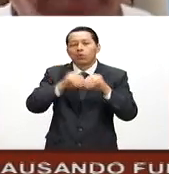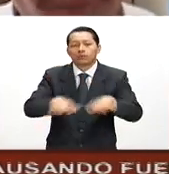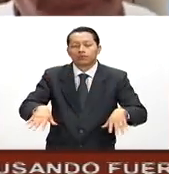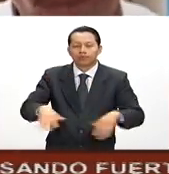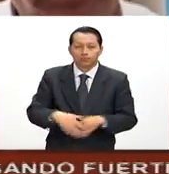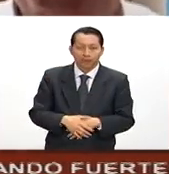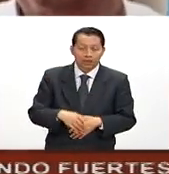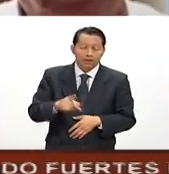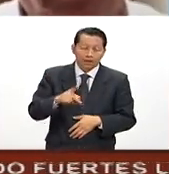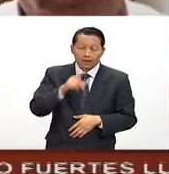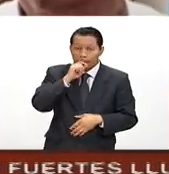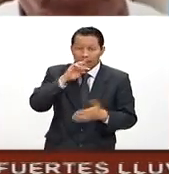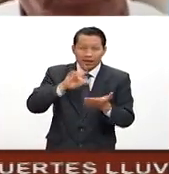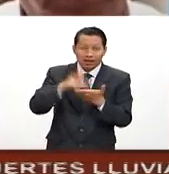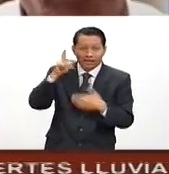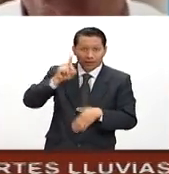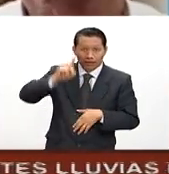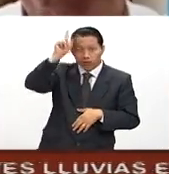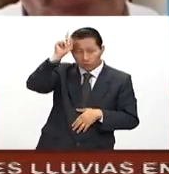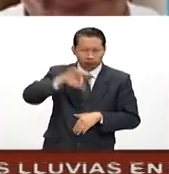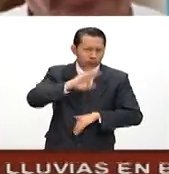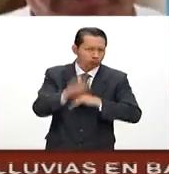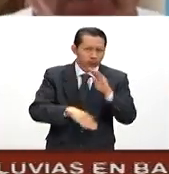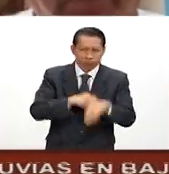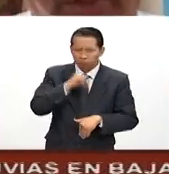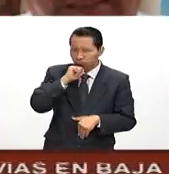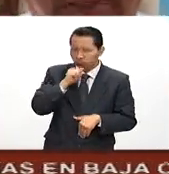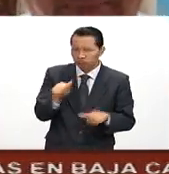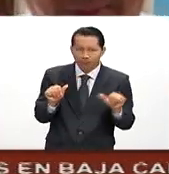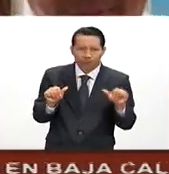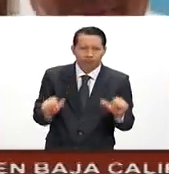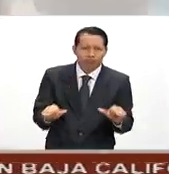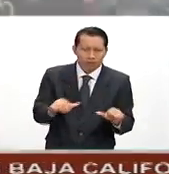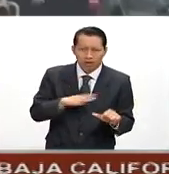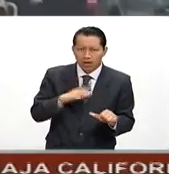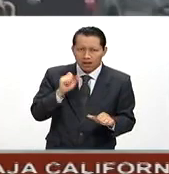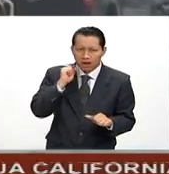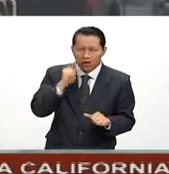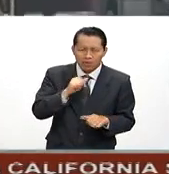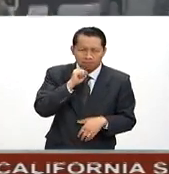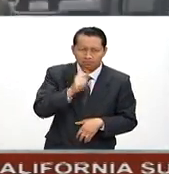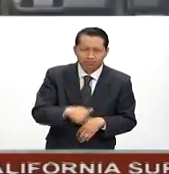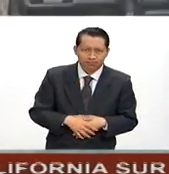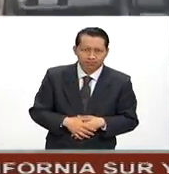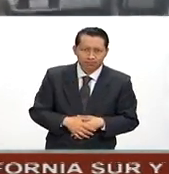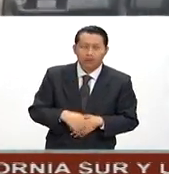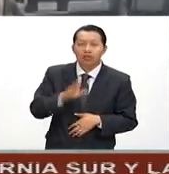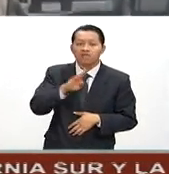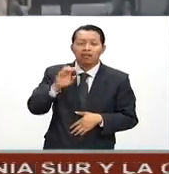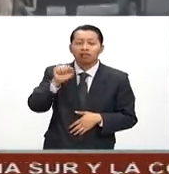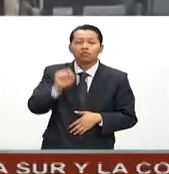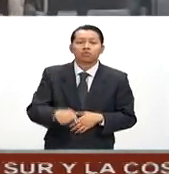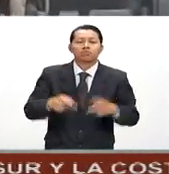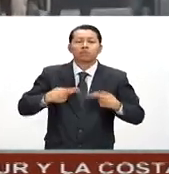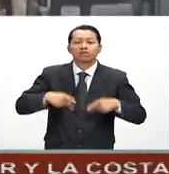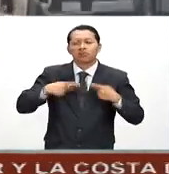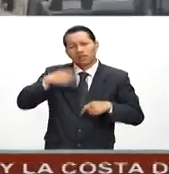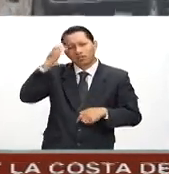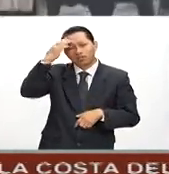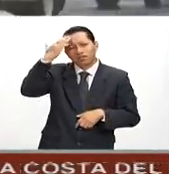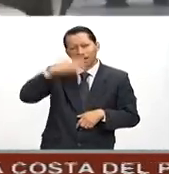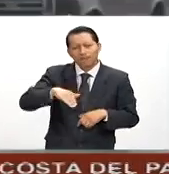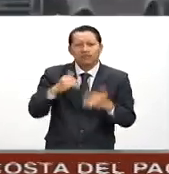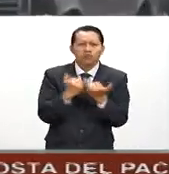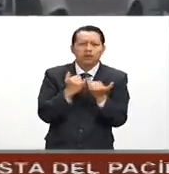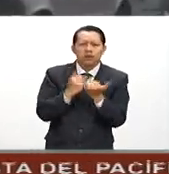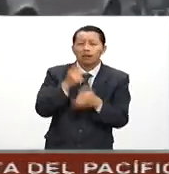blanco, gracias a Dios, en este momento no hay ningún percance mayor. Los habitantes de Baja California Sur conocen y saben que los